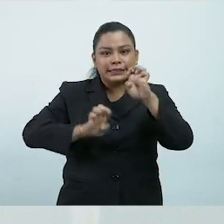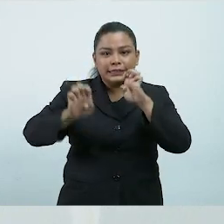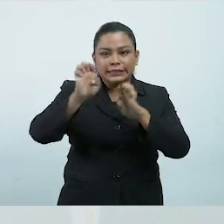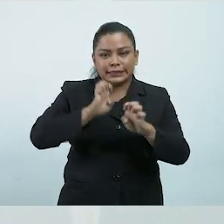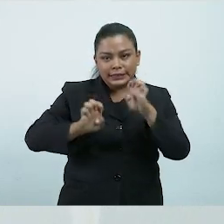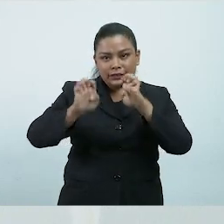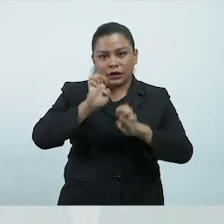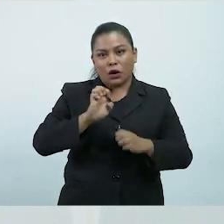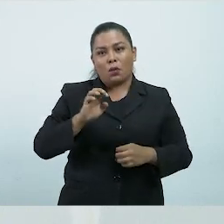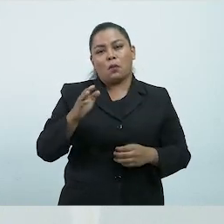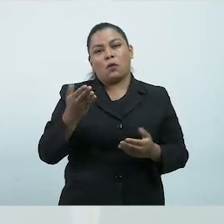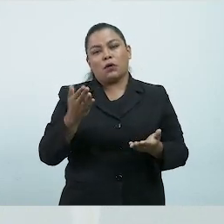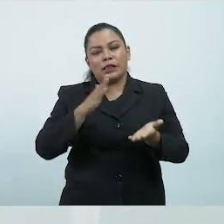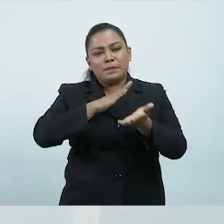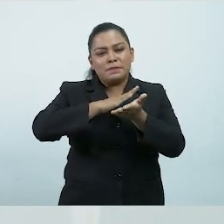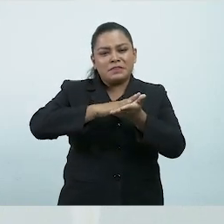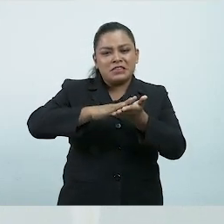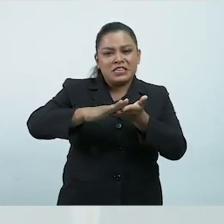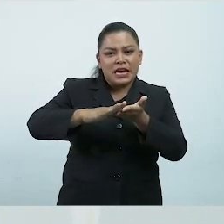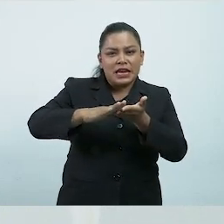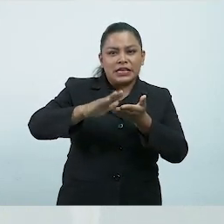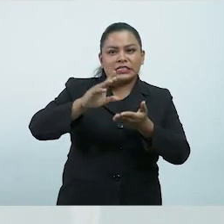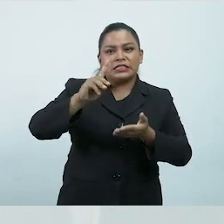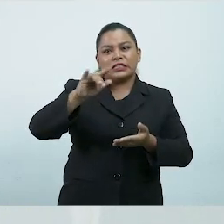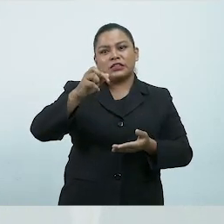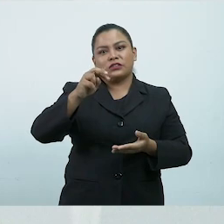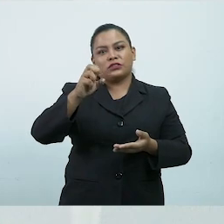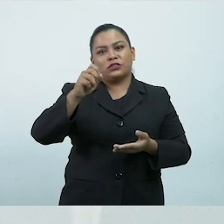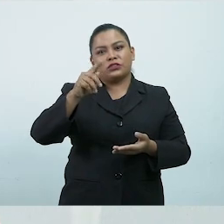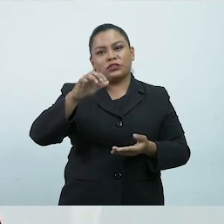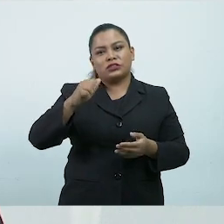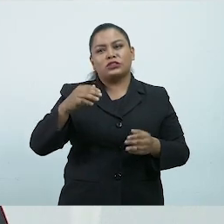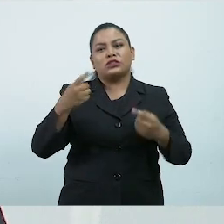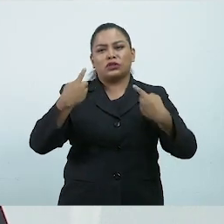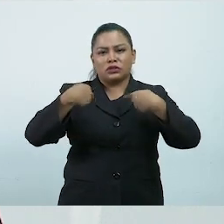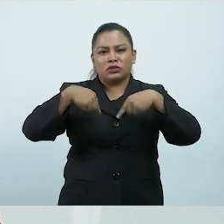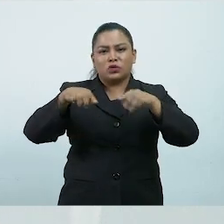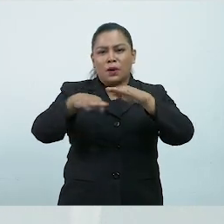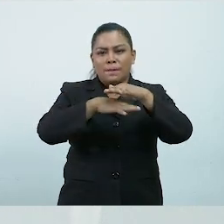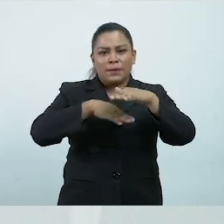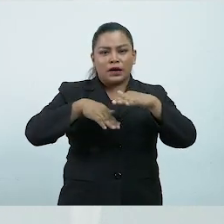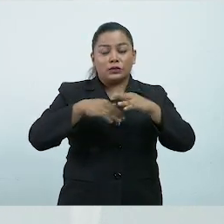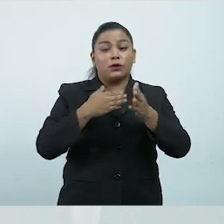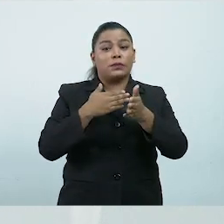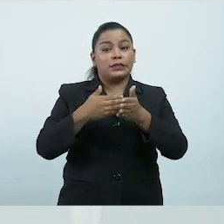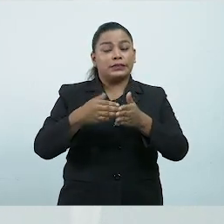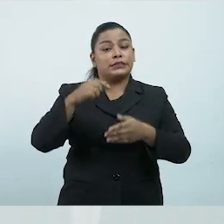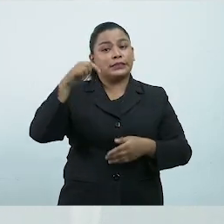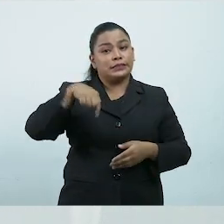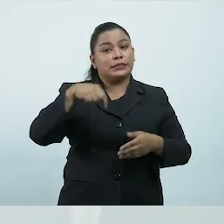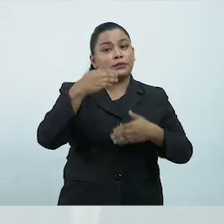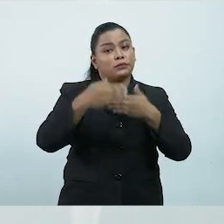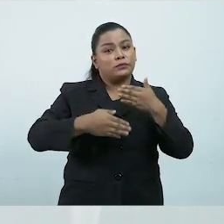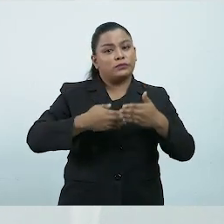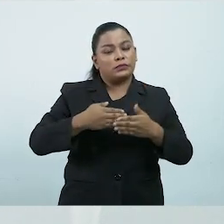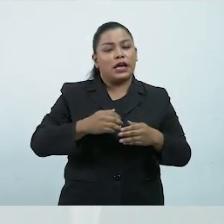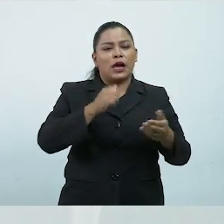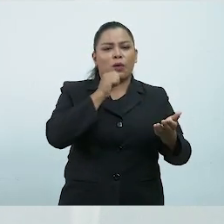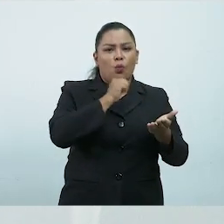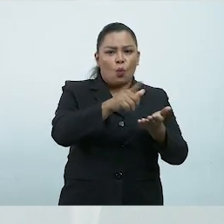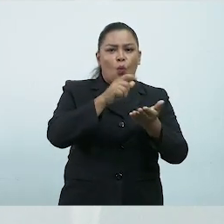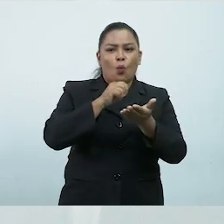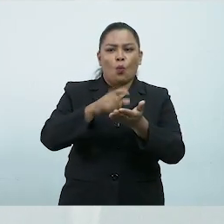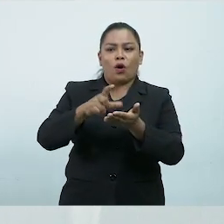diagnóstico, limpieza, saneamiento y mantenimiento básico Para el inicio de esta etapa, la institución